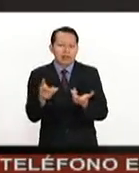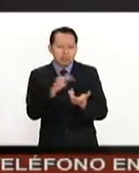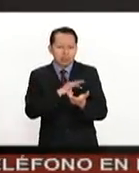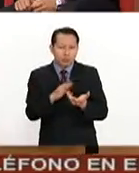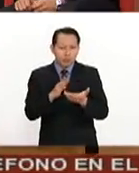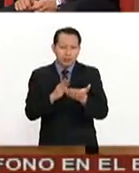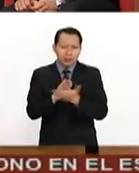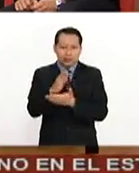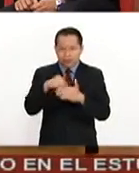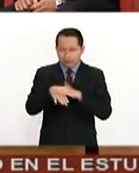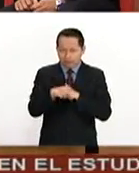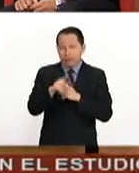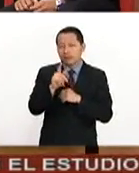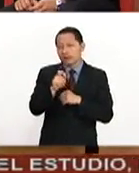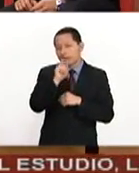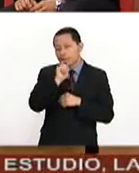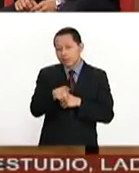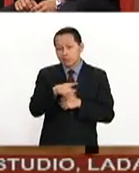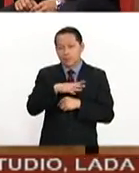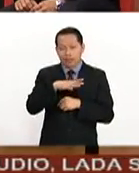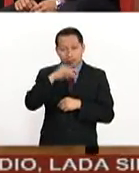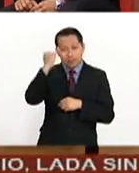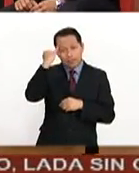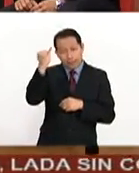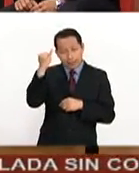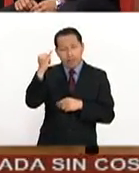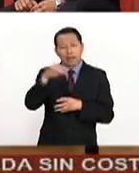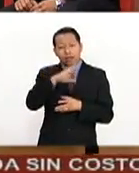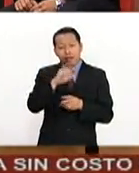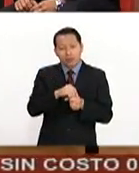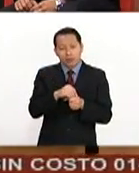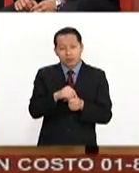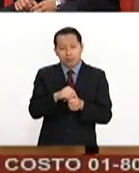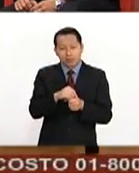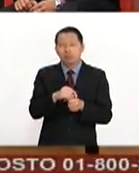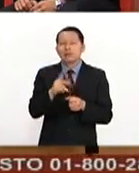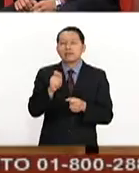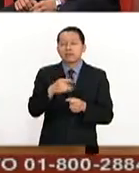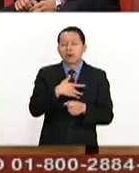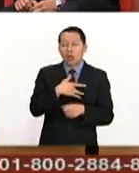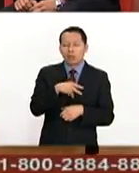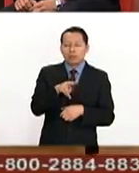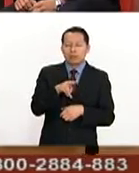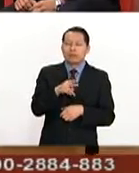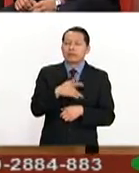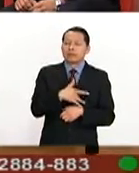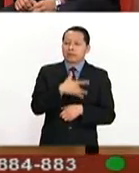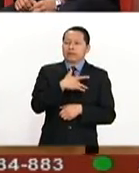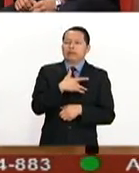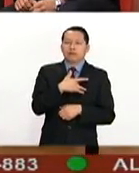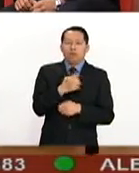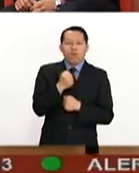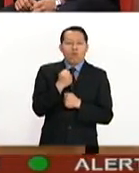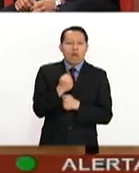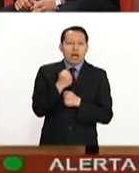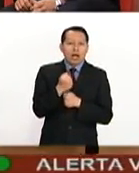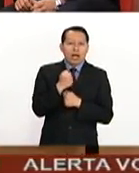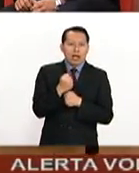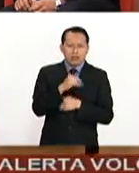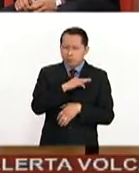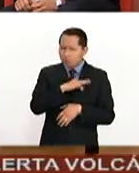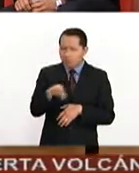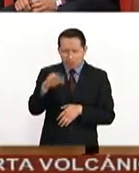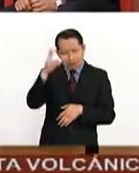y pueda ver que su idea, si tiene una idea que le toca el corazón y que lo mueve, puede convertirse en una propiedad